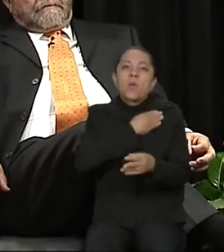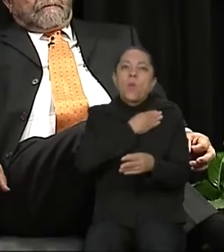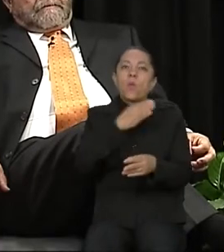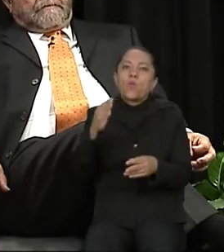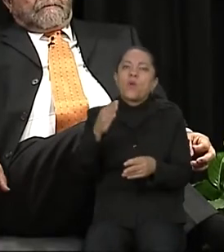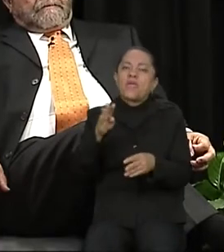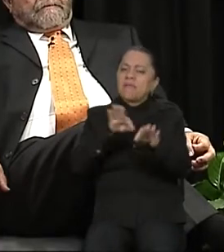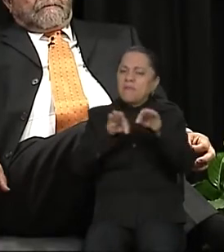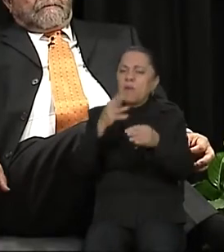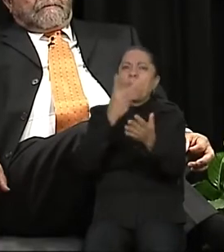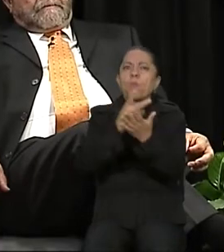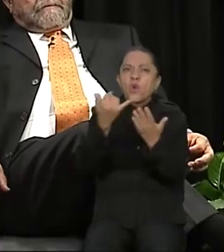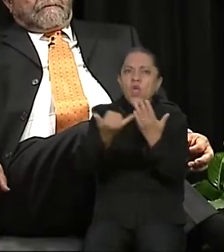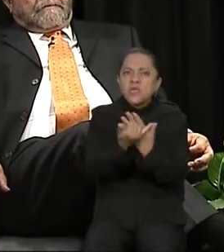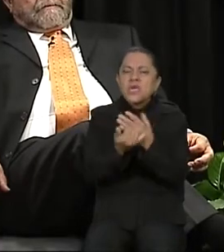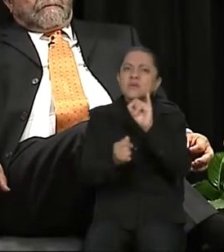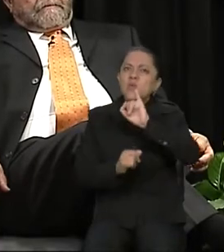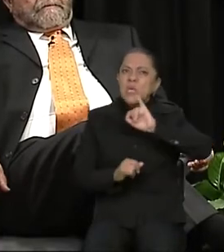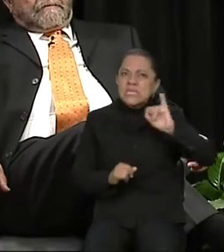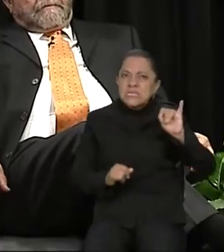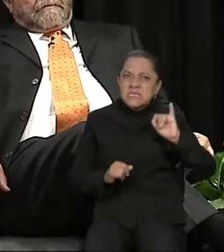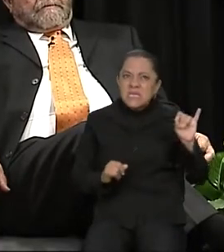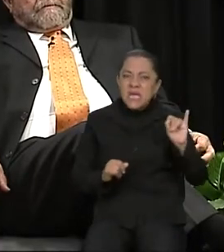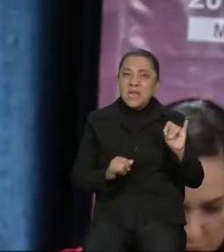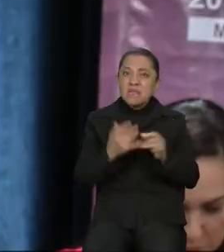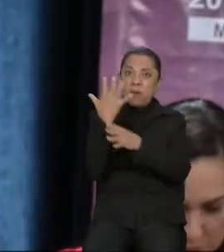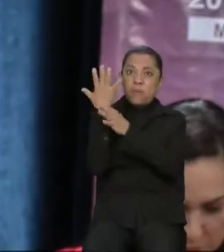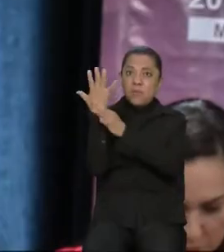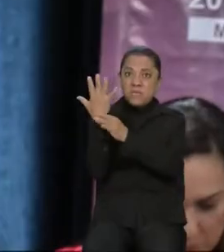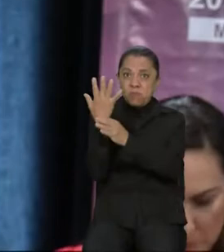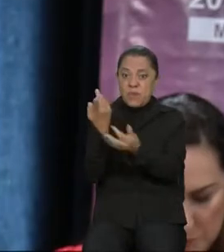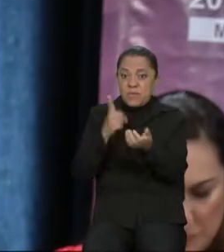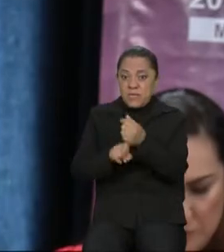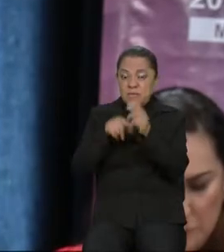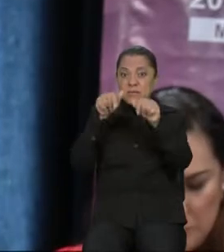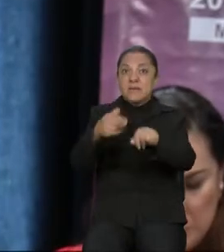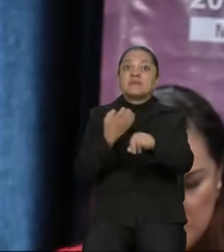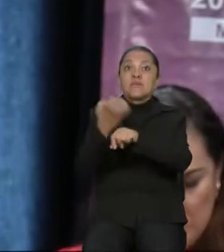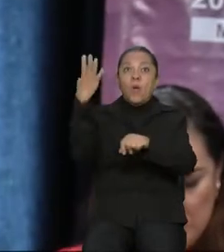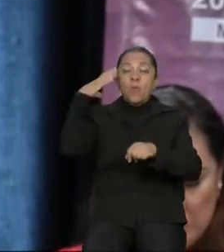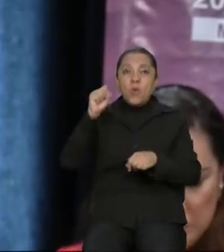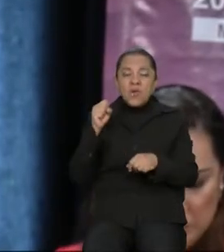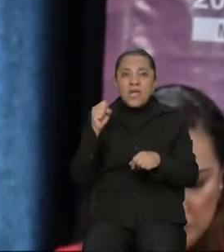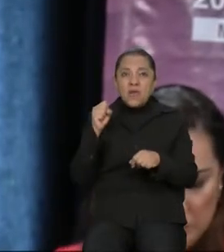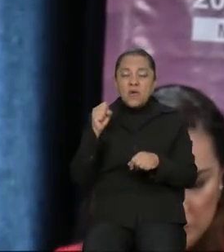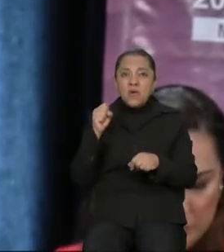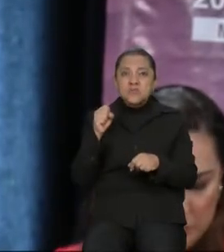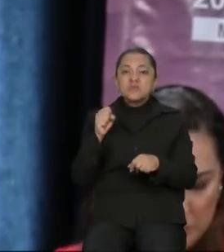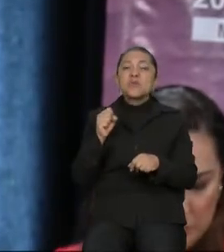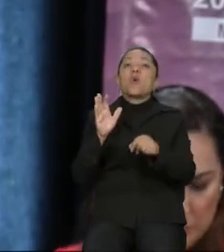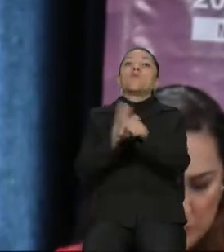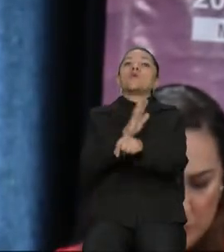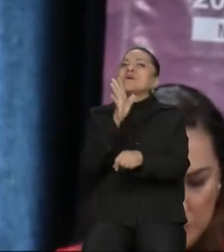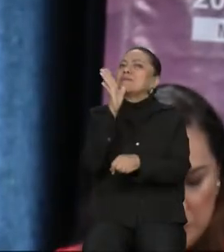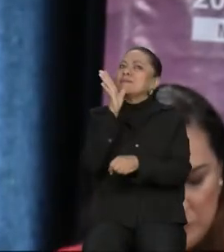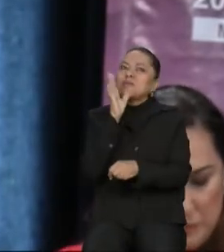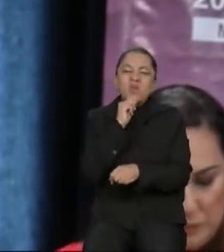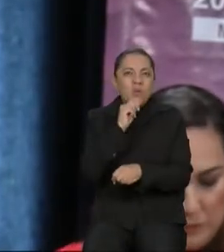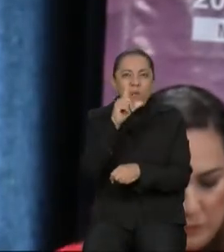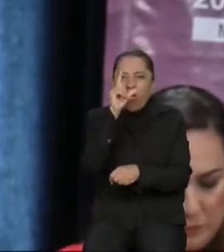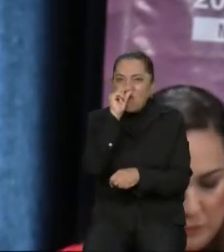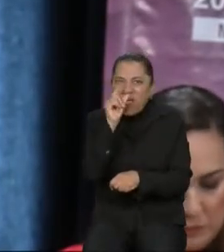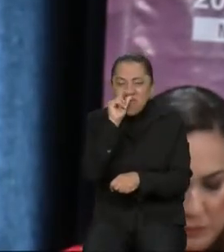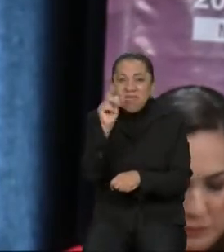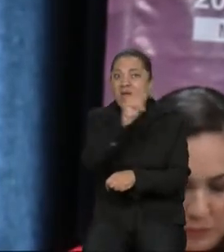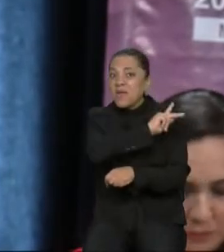izquierda, que principalmente dentro del Estado de Morelos, porque no les podemos fallar a nuestra gente. Nuestra gente cree en nosotros.